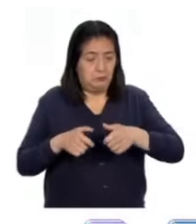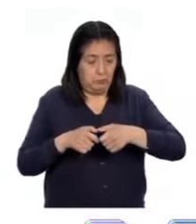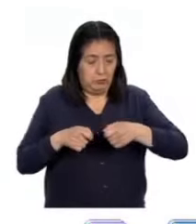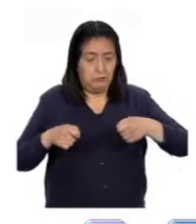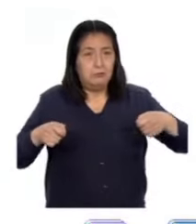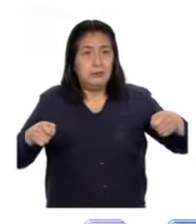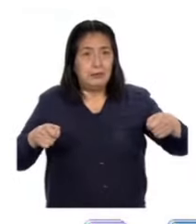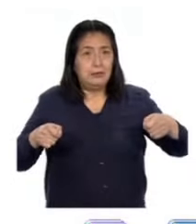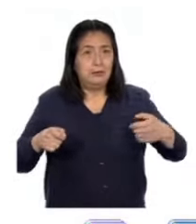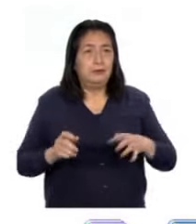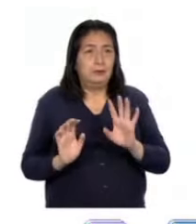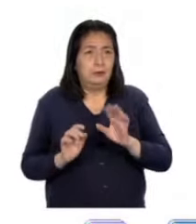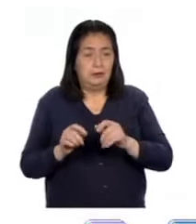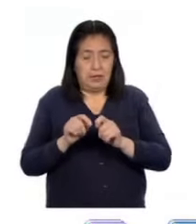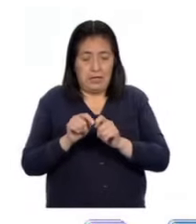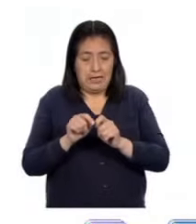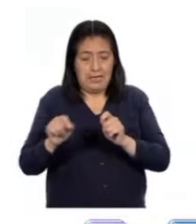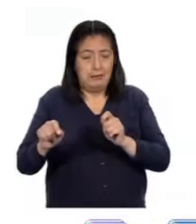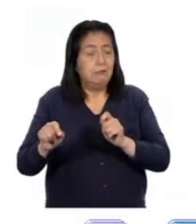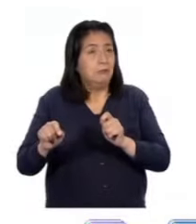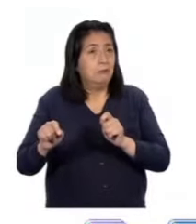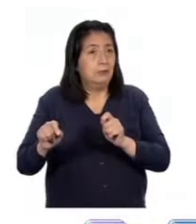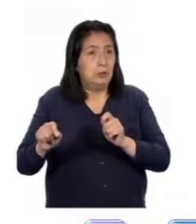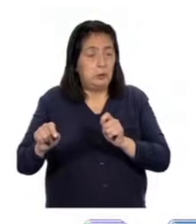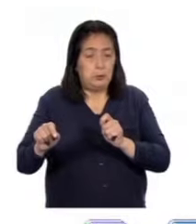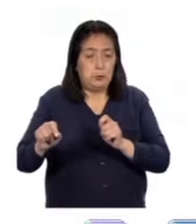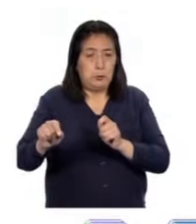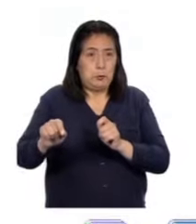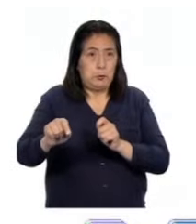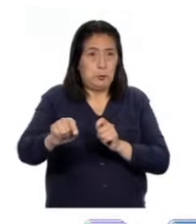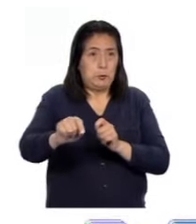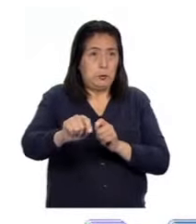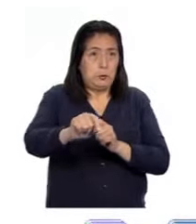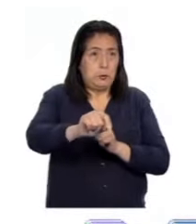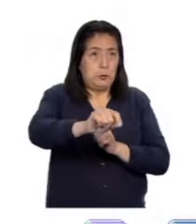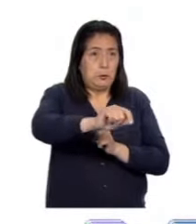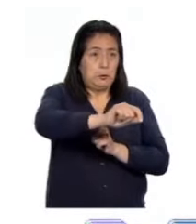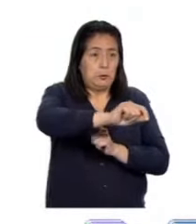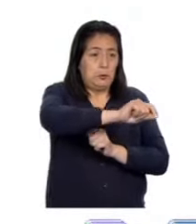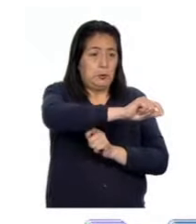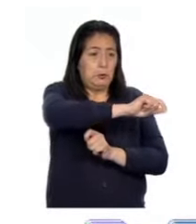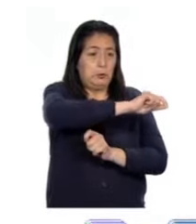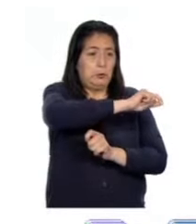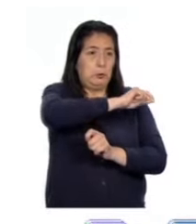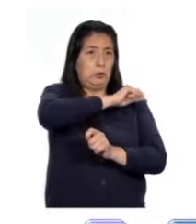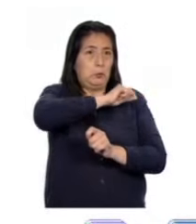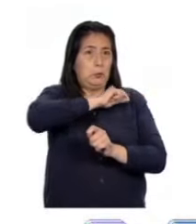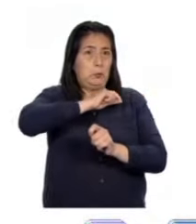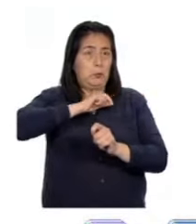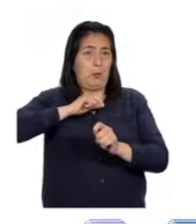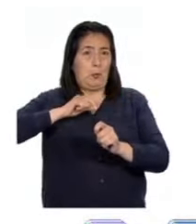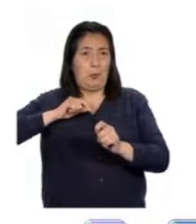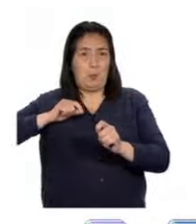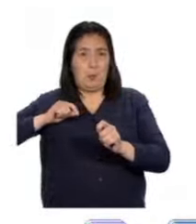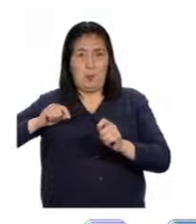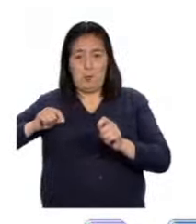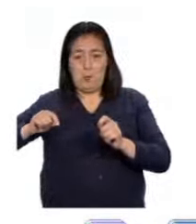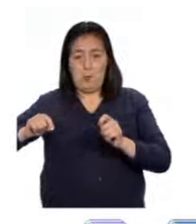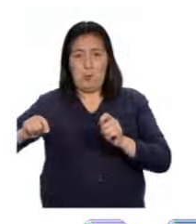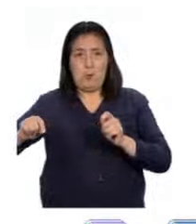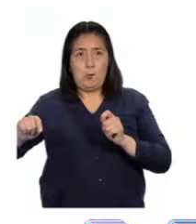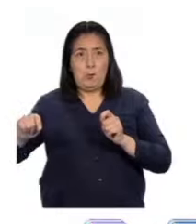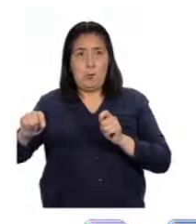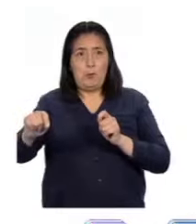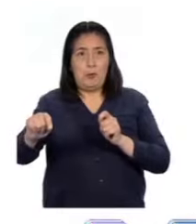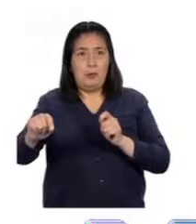medir. Trazamos la circunferencia manteniendo el hilo extendido